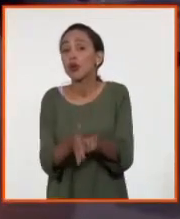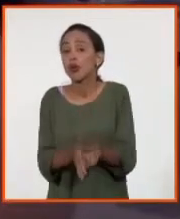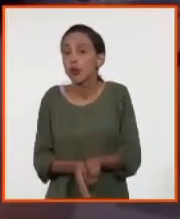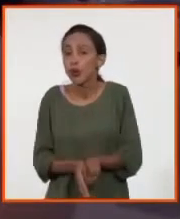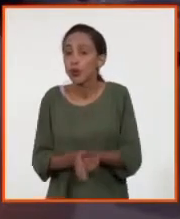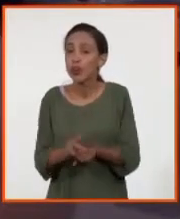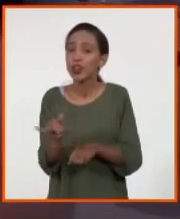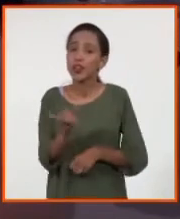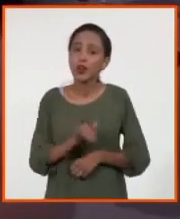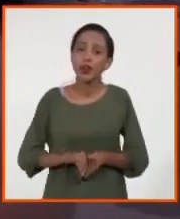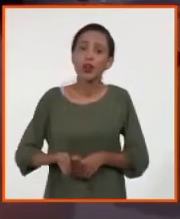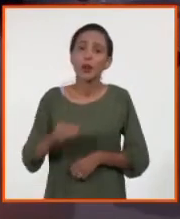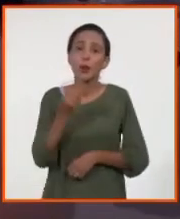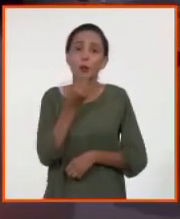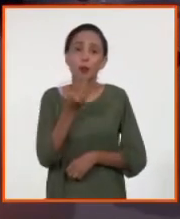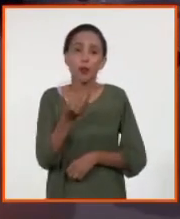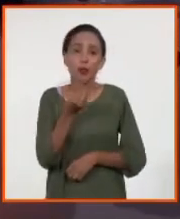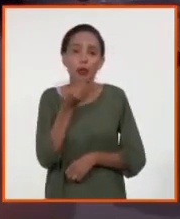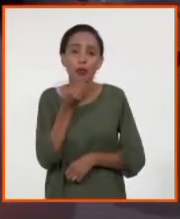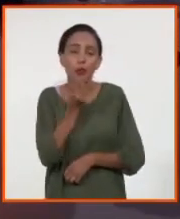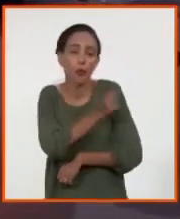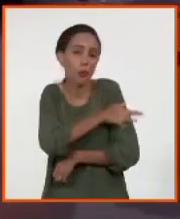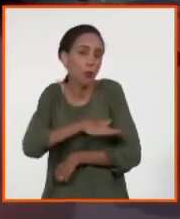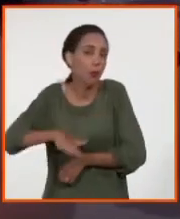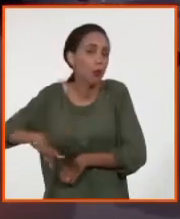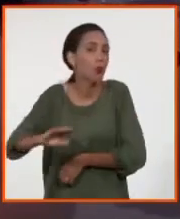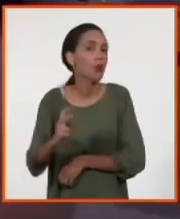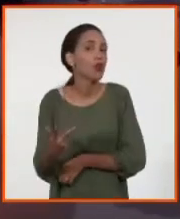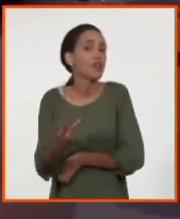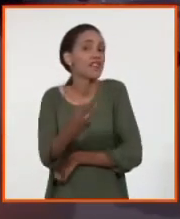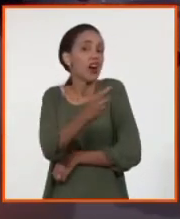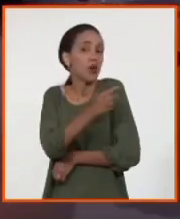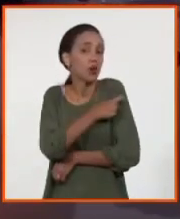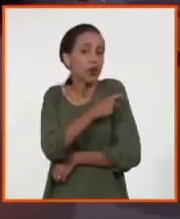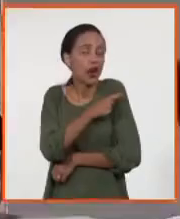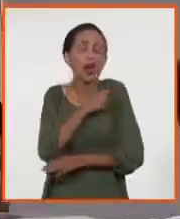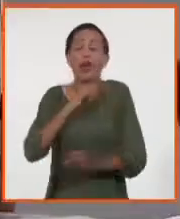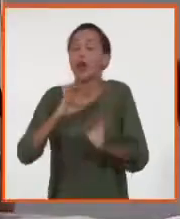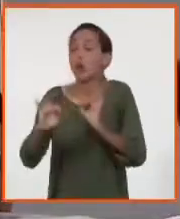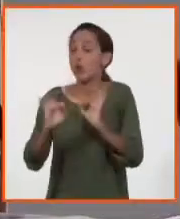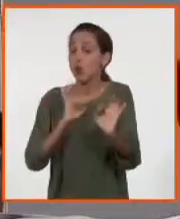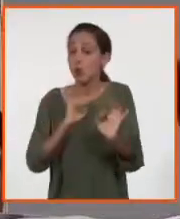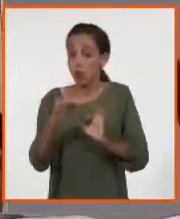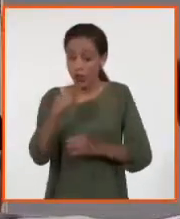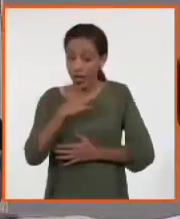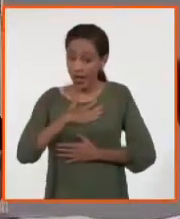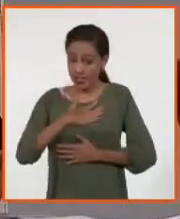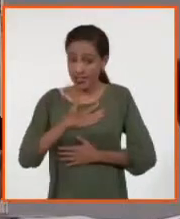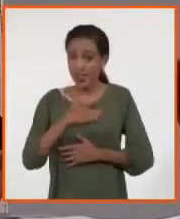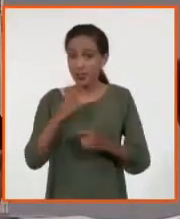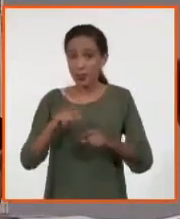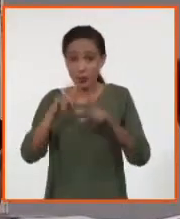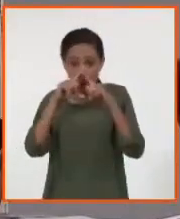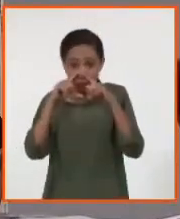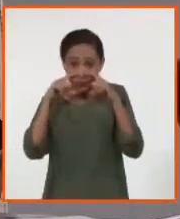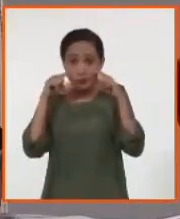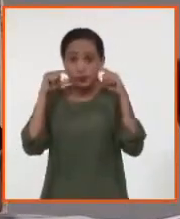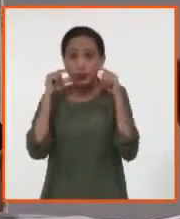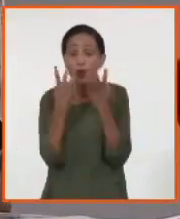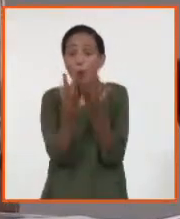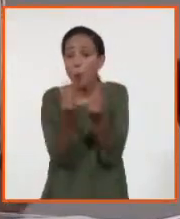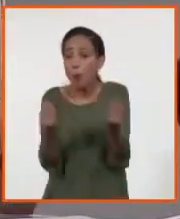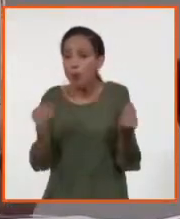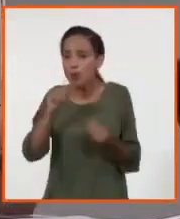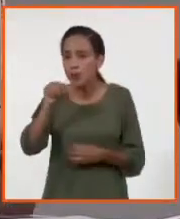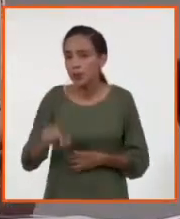oportunidad de una población vacunada, que hay que cuidarse, que hay que seguir usando el nacebuco cuando haya muchas personas,